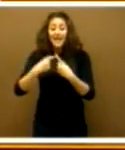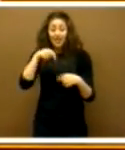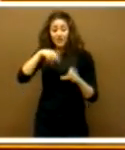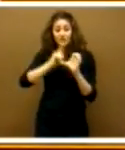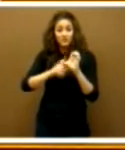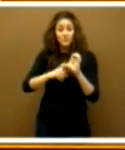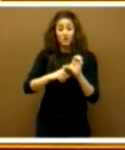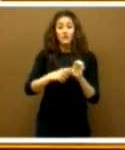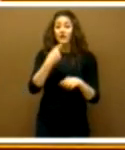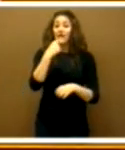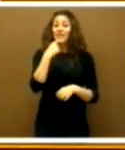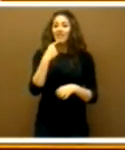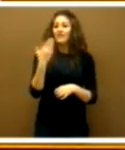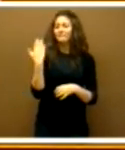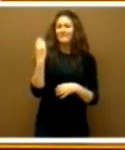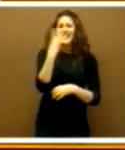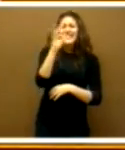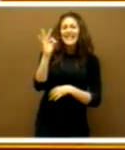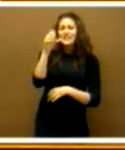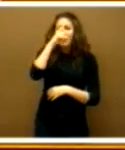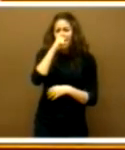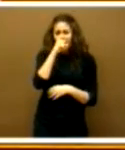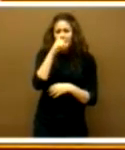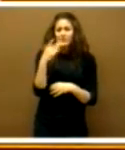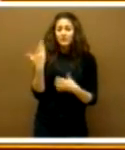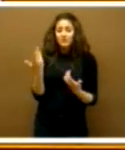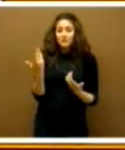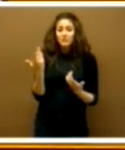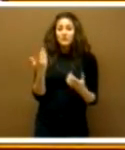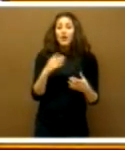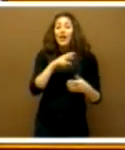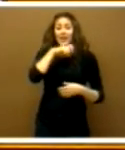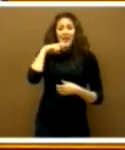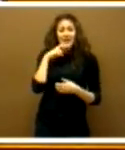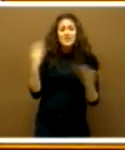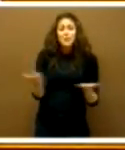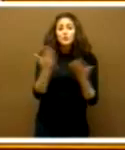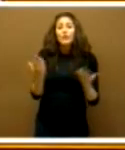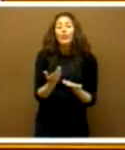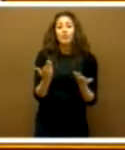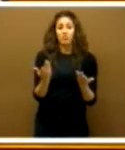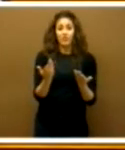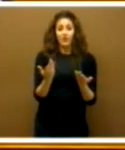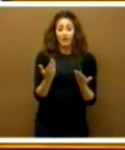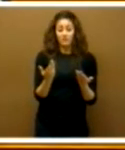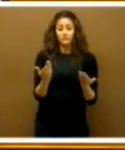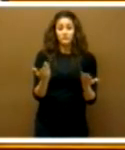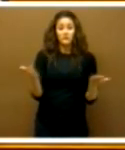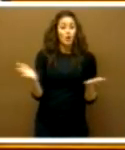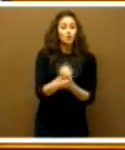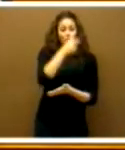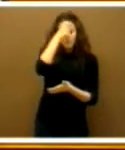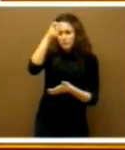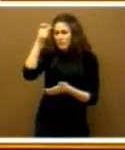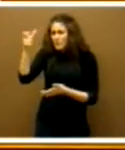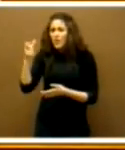Extremadura, que dicen que después de 30 años no han movilizado la reserva potencial de riqueza que tienen todos y cada uno de los